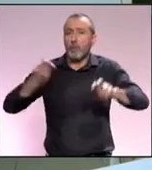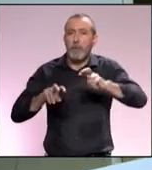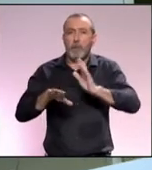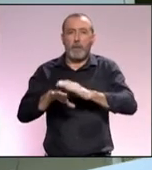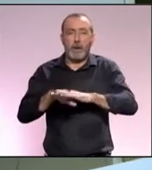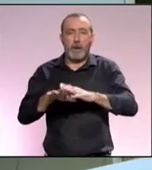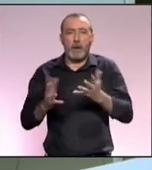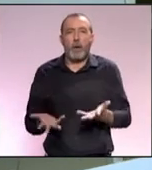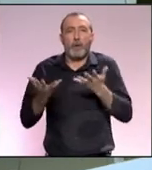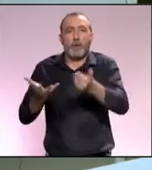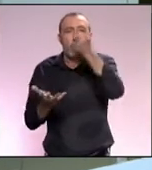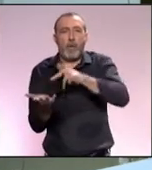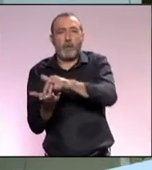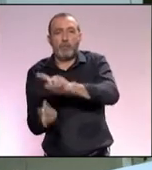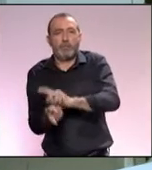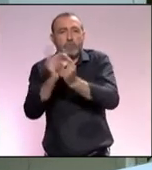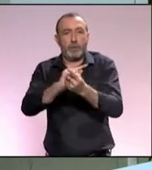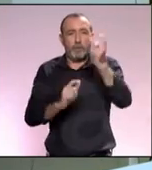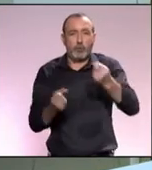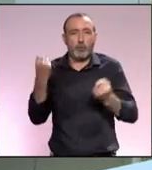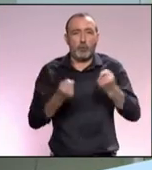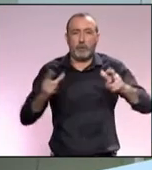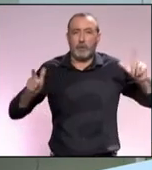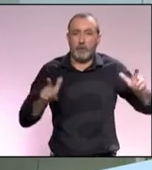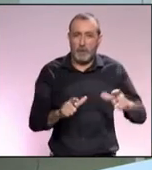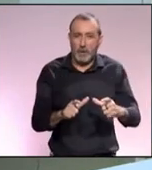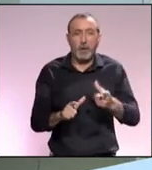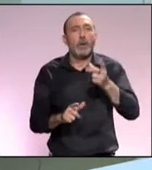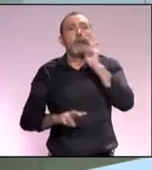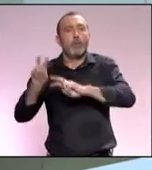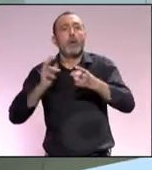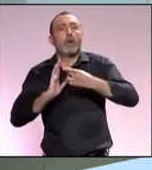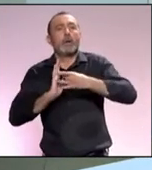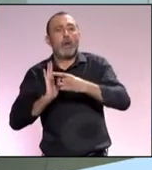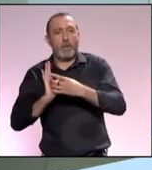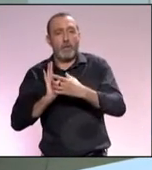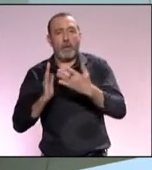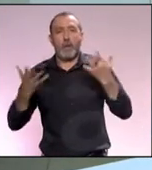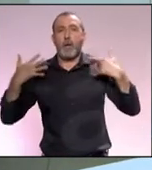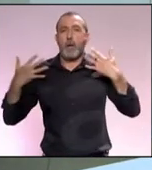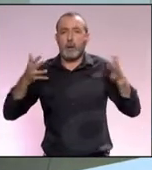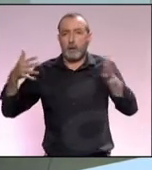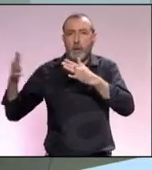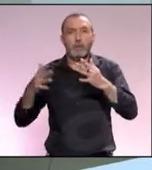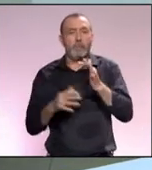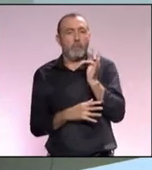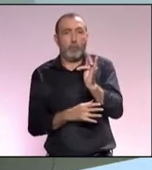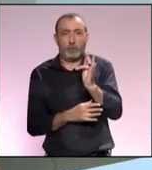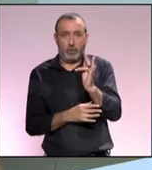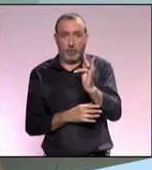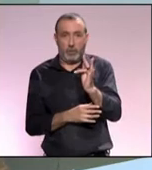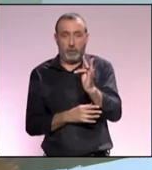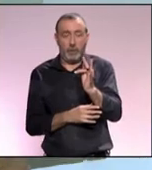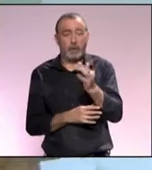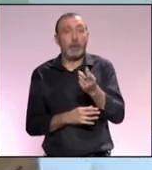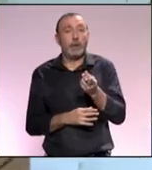peatón a la ciudad, que tiene una calidad del aire óptima y que,